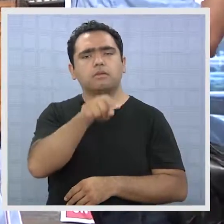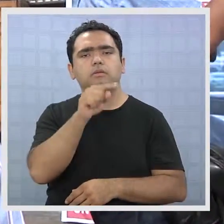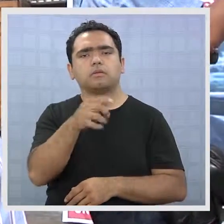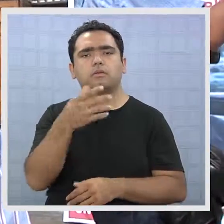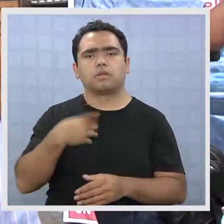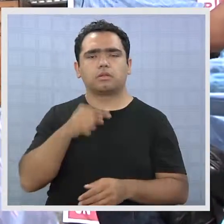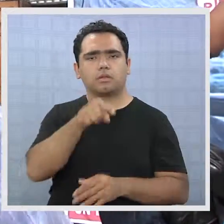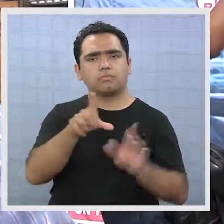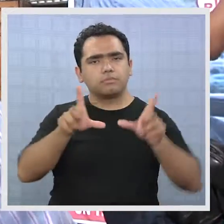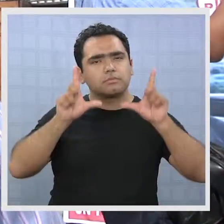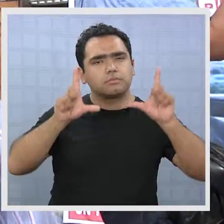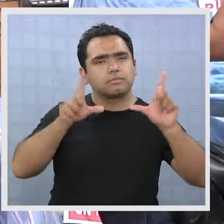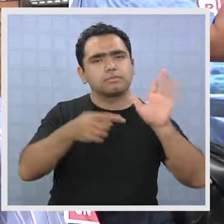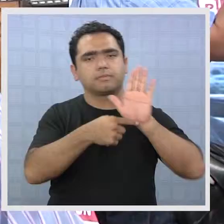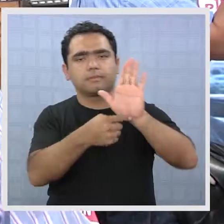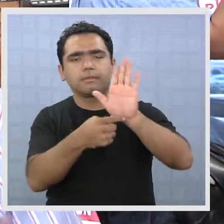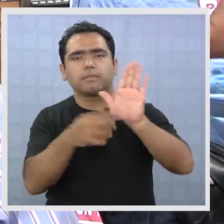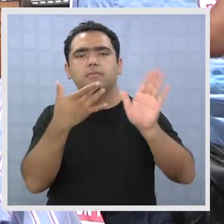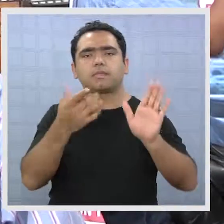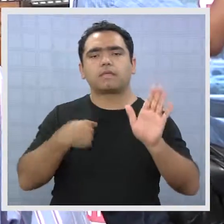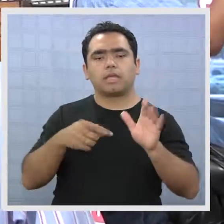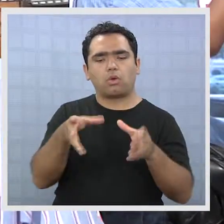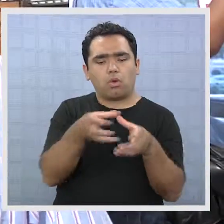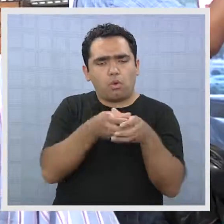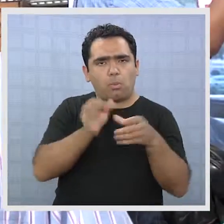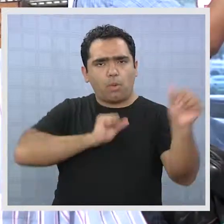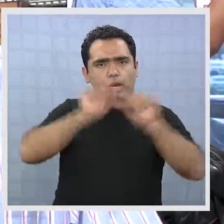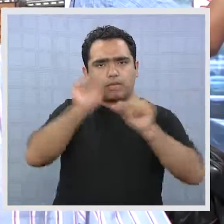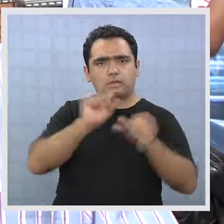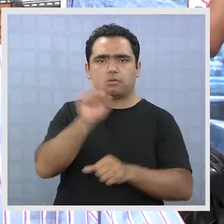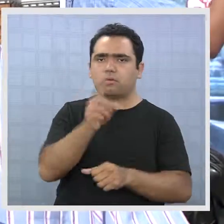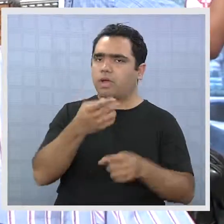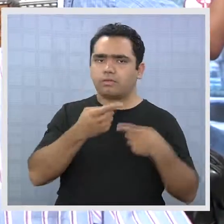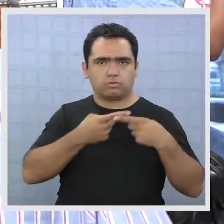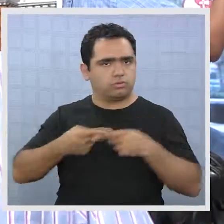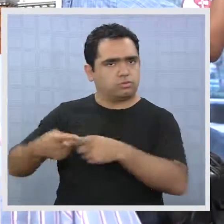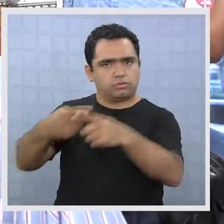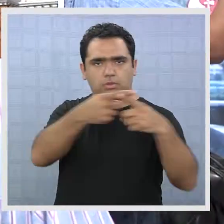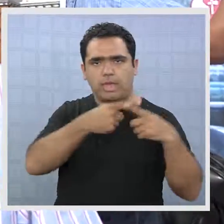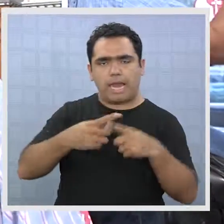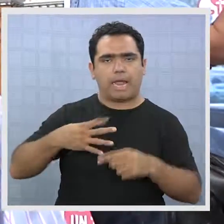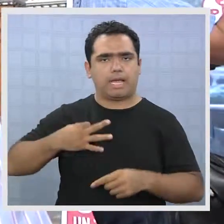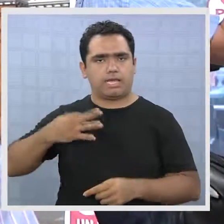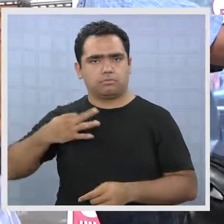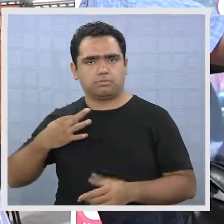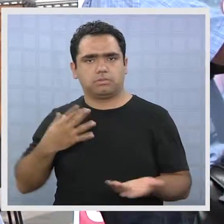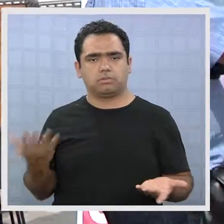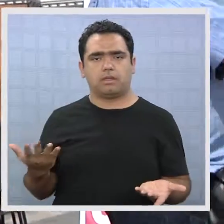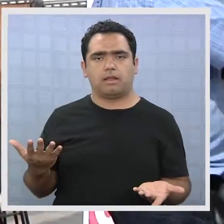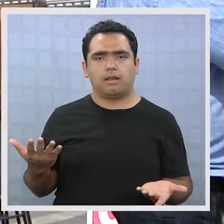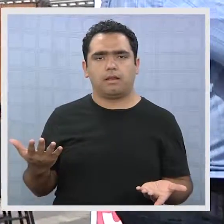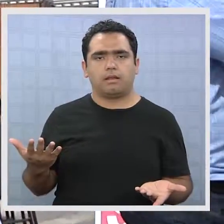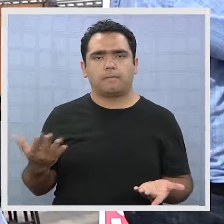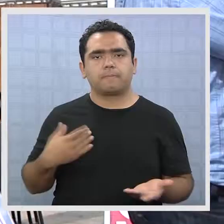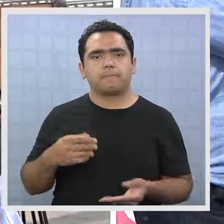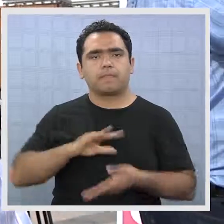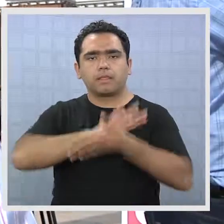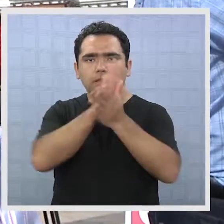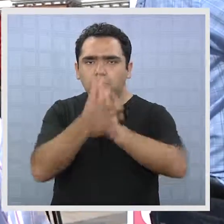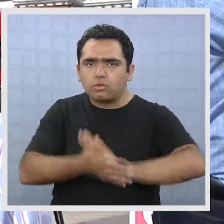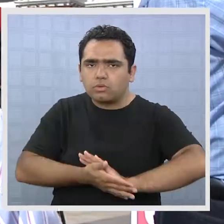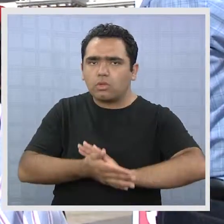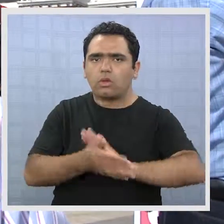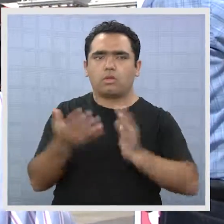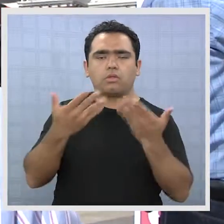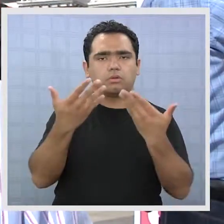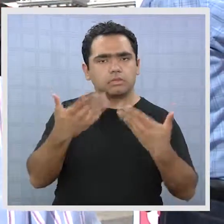sindicales. Esta es una candidatura que traspasa más allá del partido, es una candidatura ciudadana, social. Y están todos